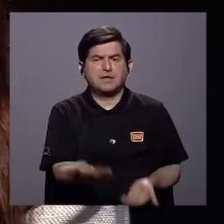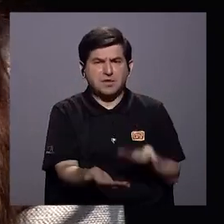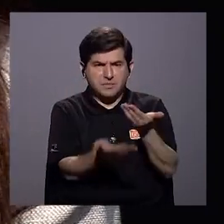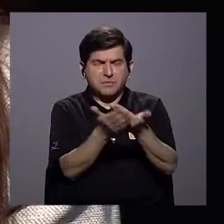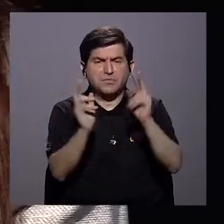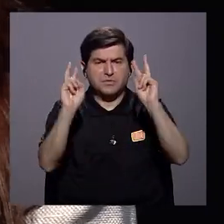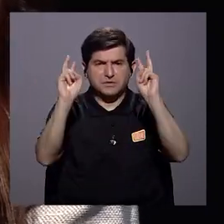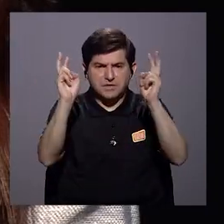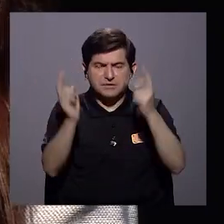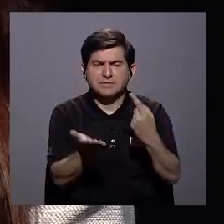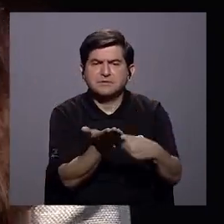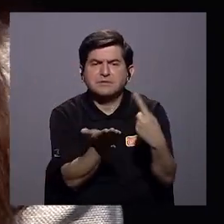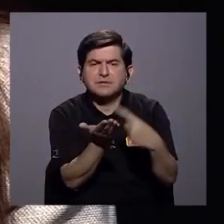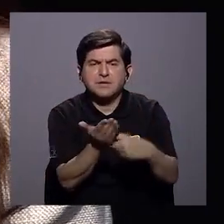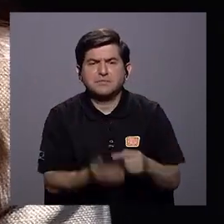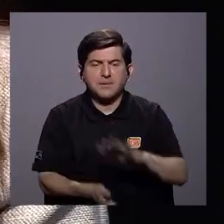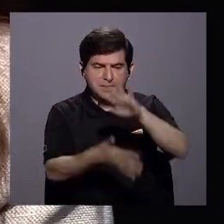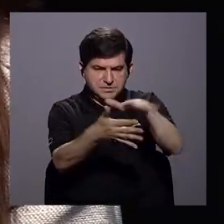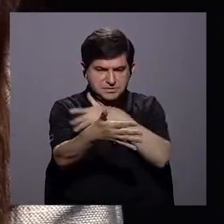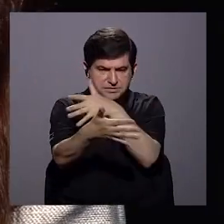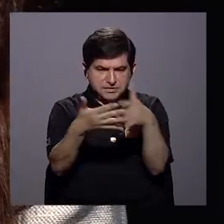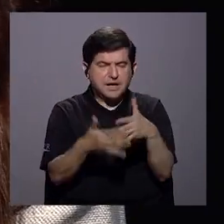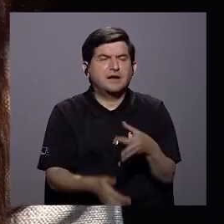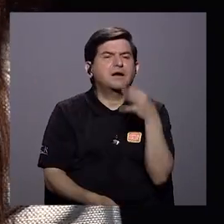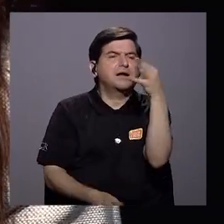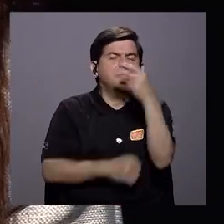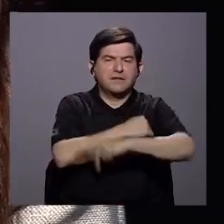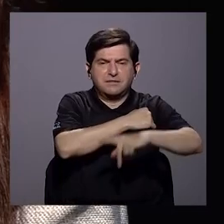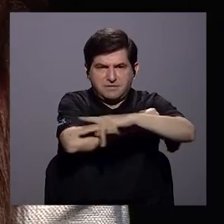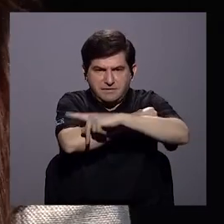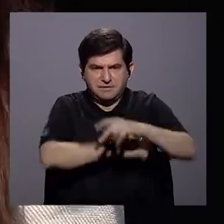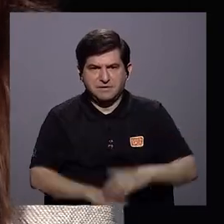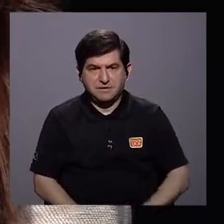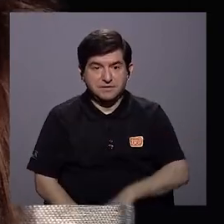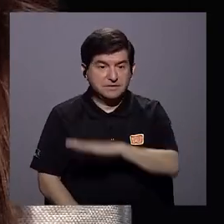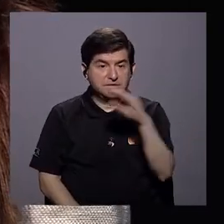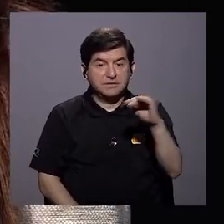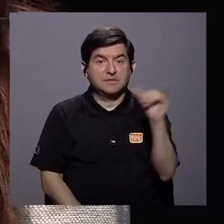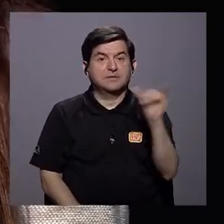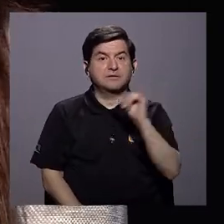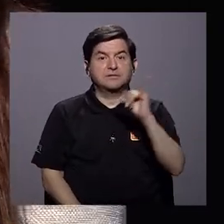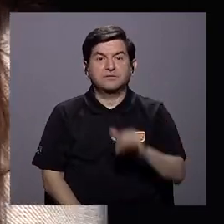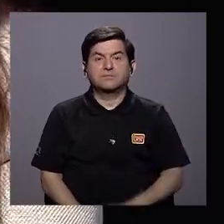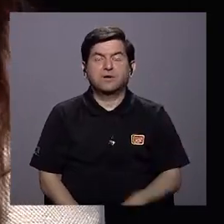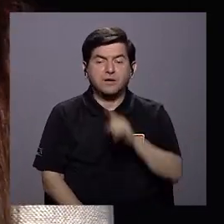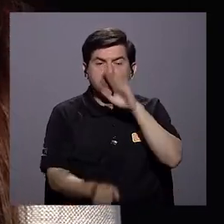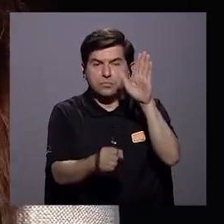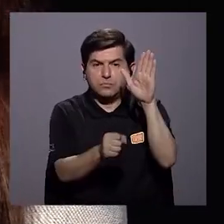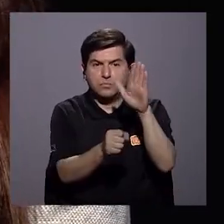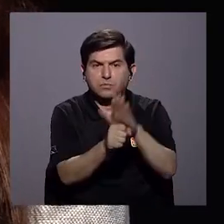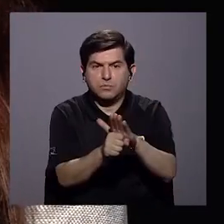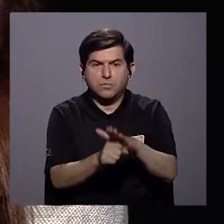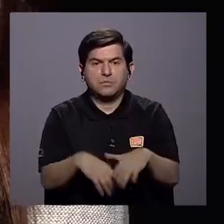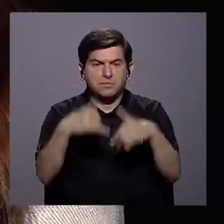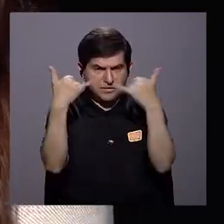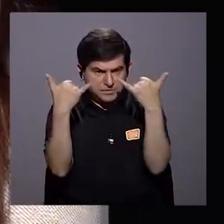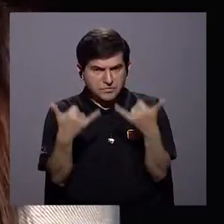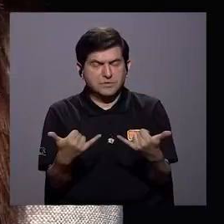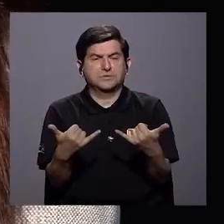sindicatos que planteen temas en la mesa, que tengan una agenda visionaria para el país y que por supuesto también se comprometen, como